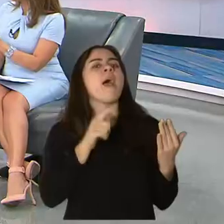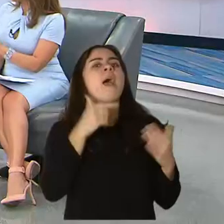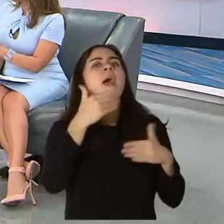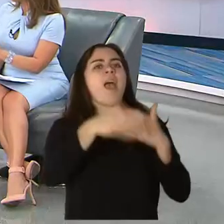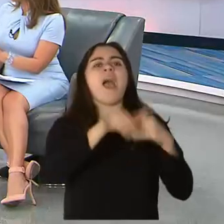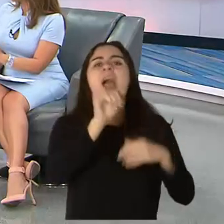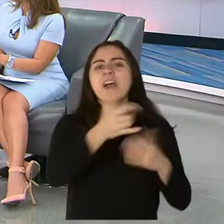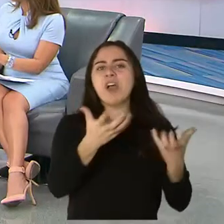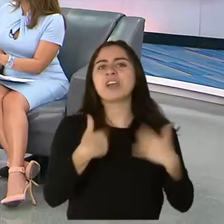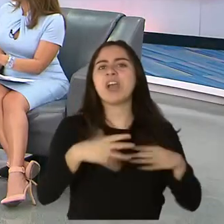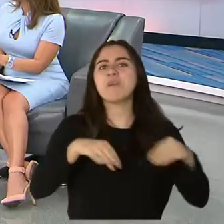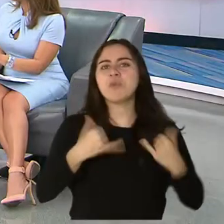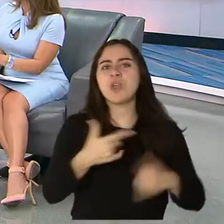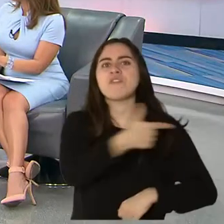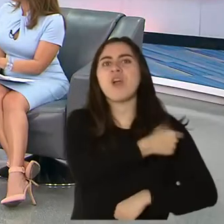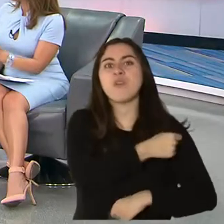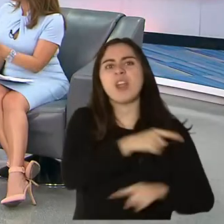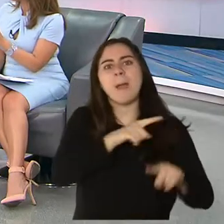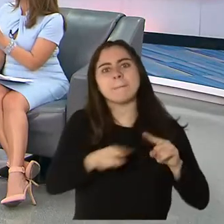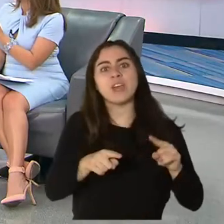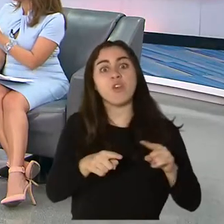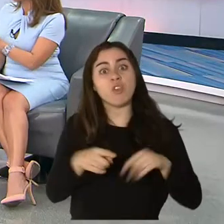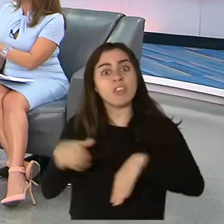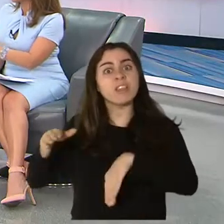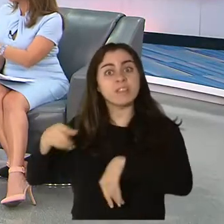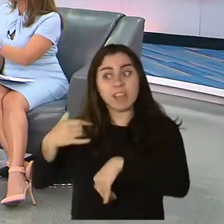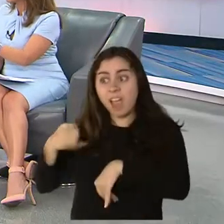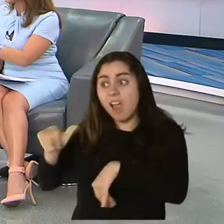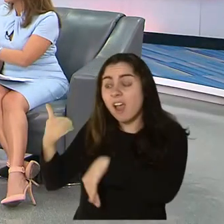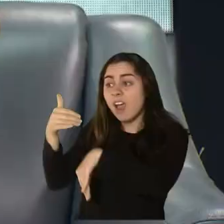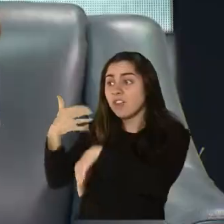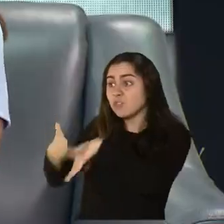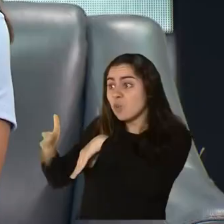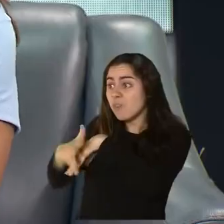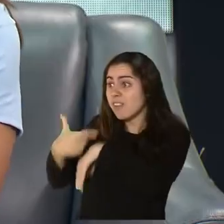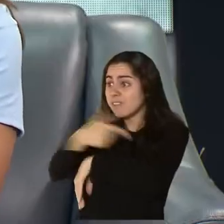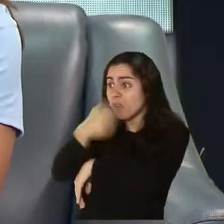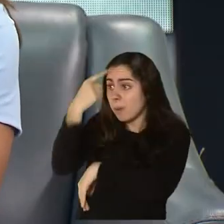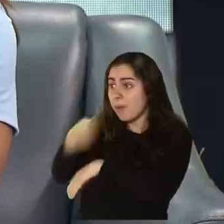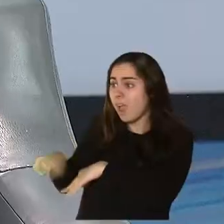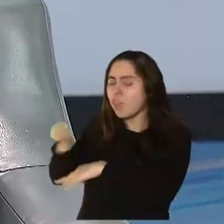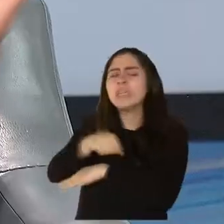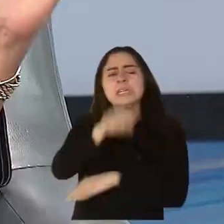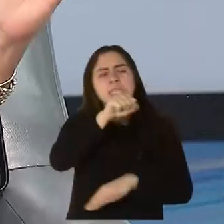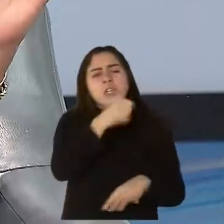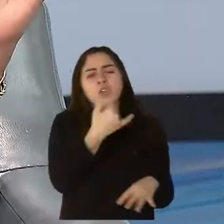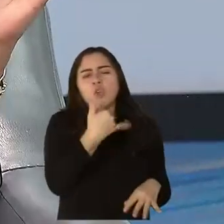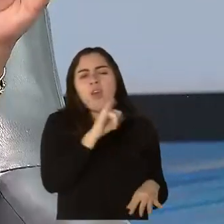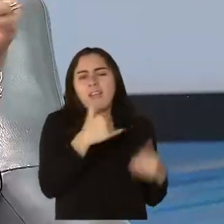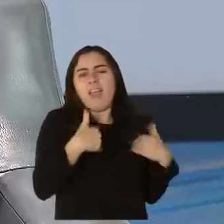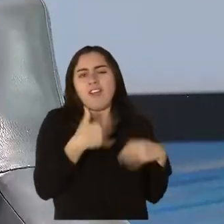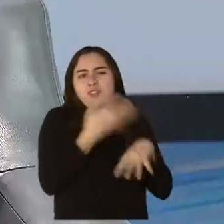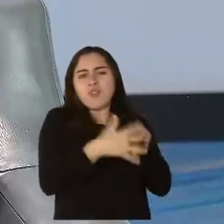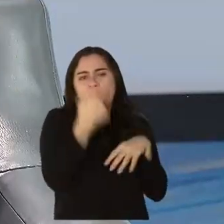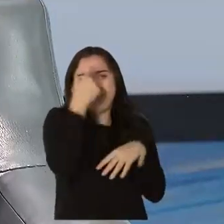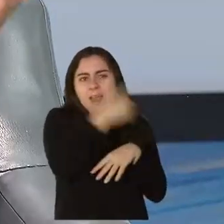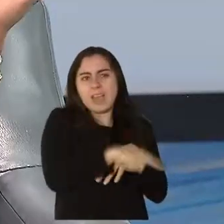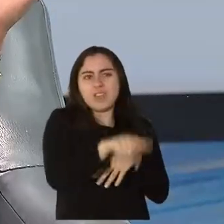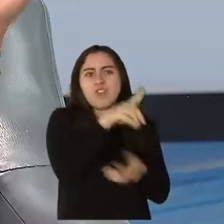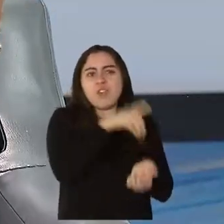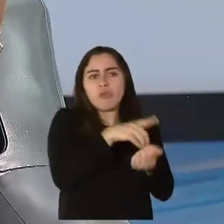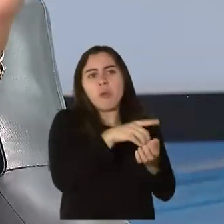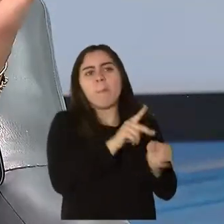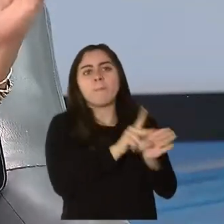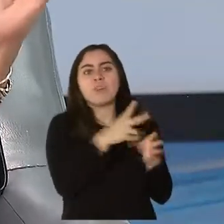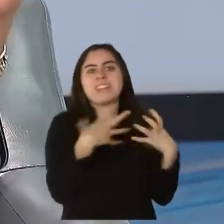Pero para ellos todavía hay vacunas, a pesar de que ya estamos en la fase 1B. Sí, o sea, también el